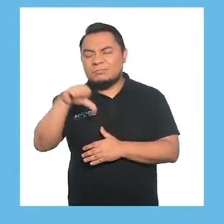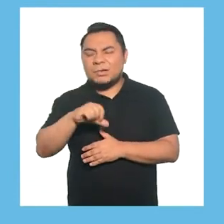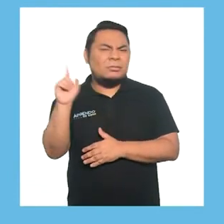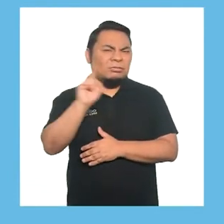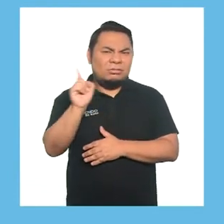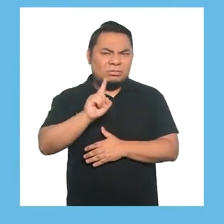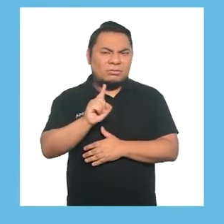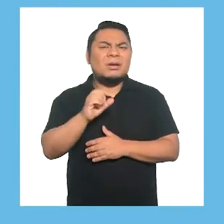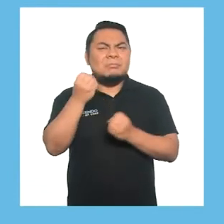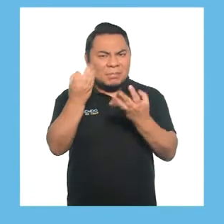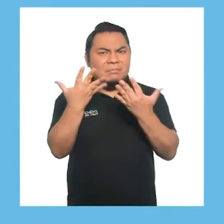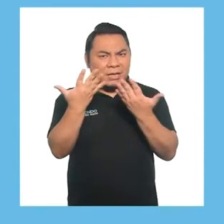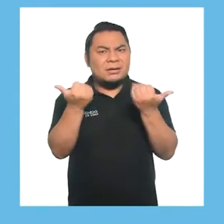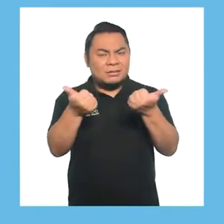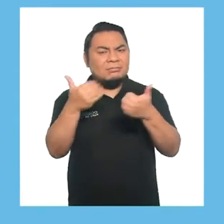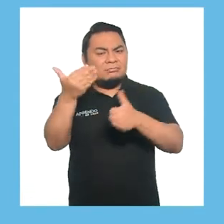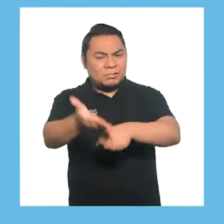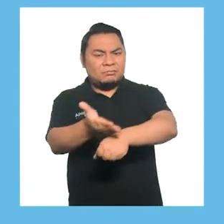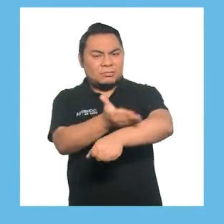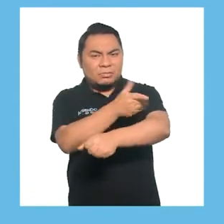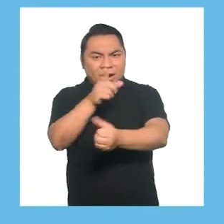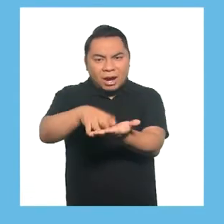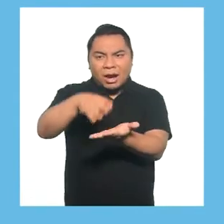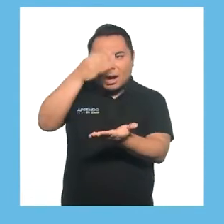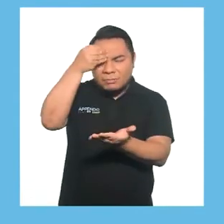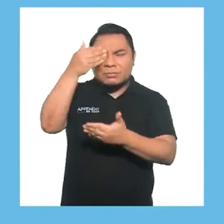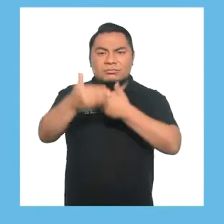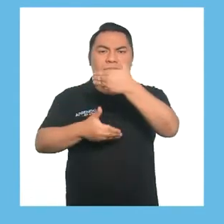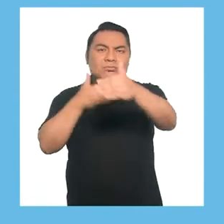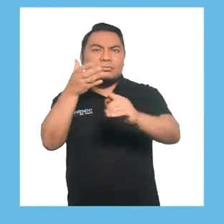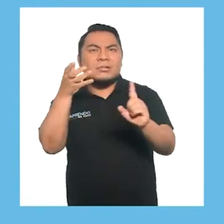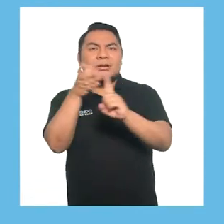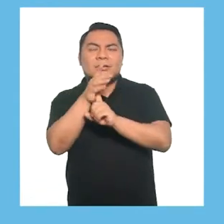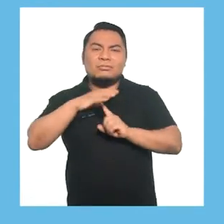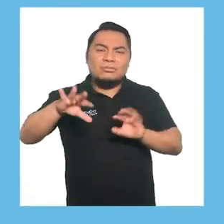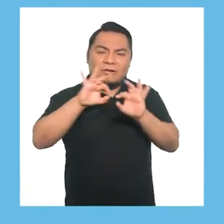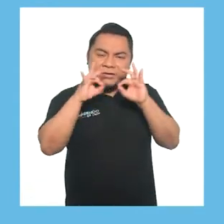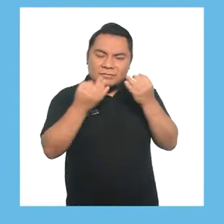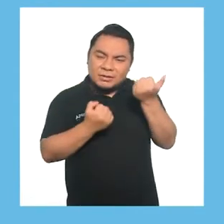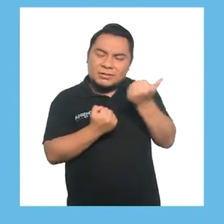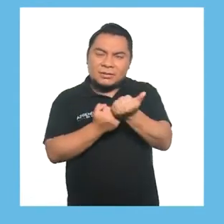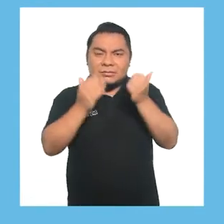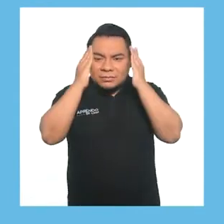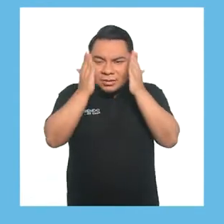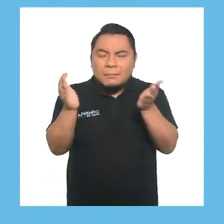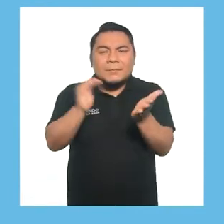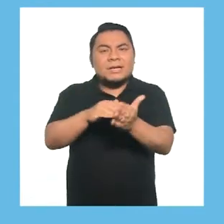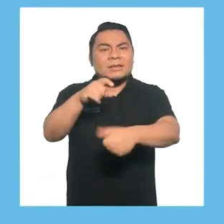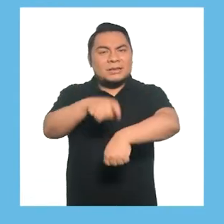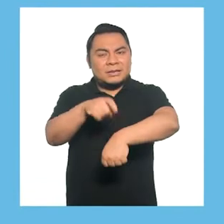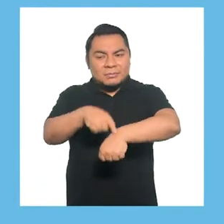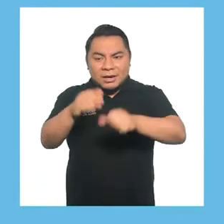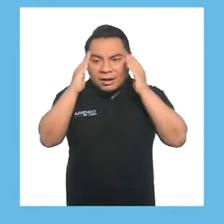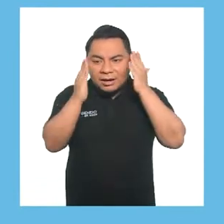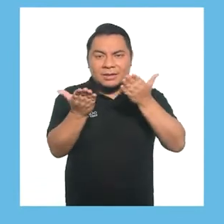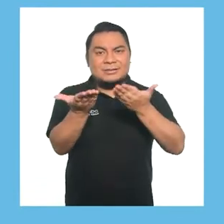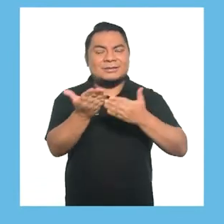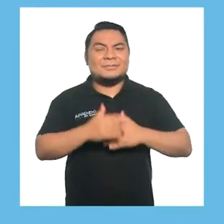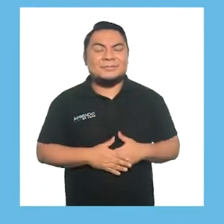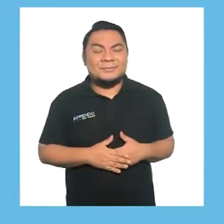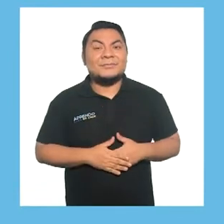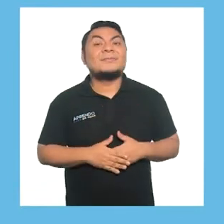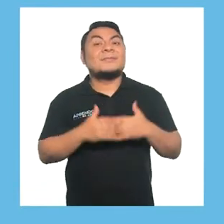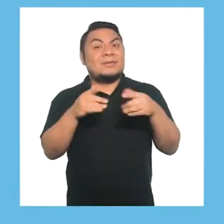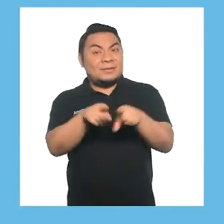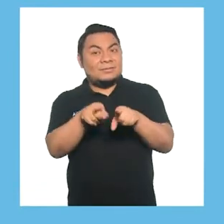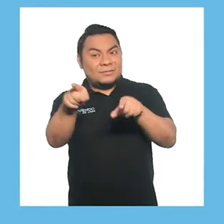Lo importante es reconocer nuestros avances y logros como familia para dedicarles más tiempo y atención.